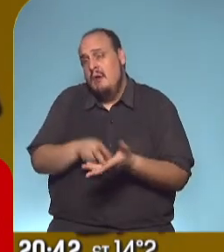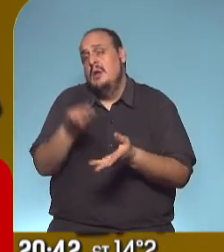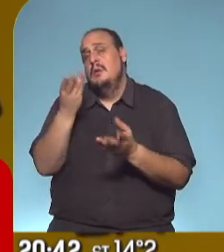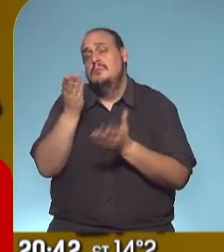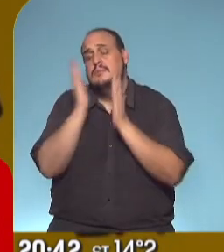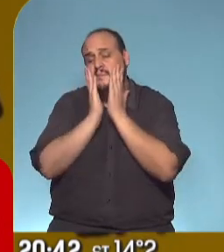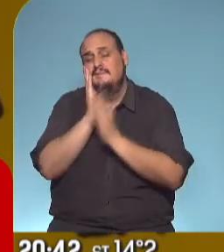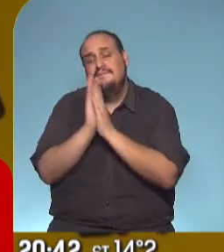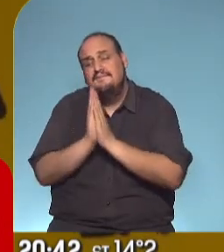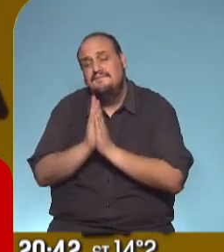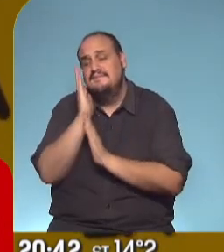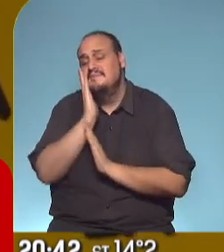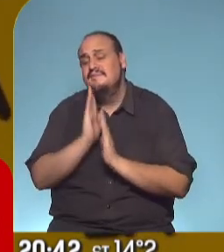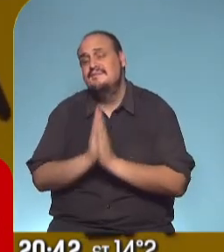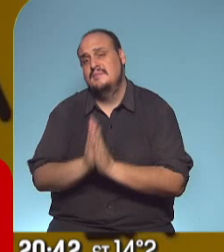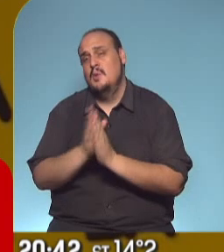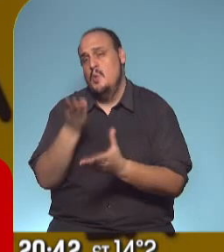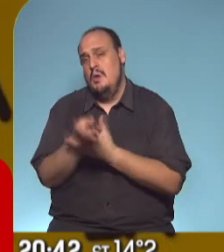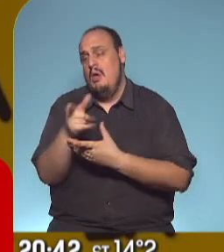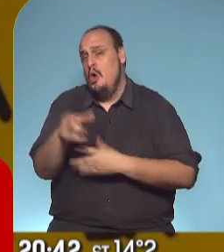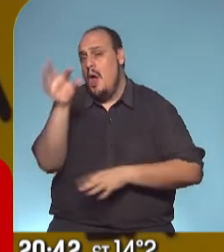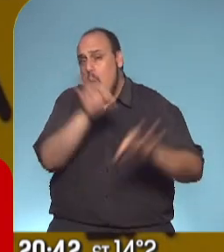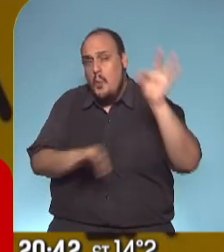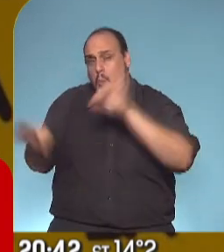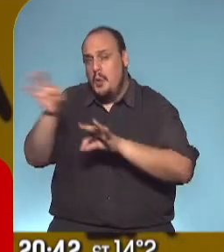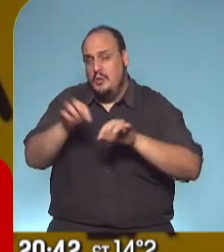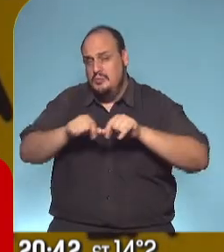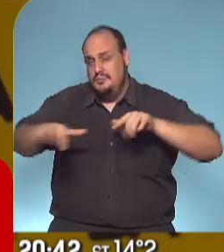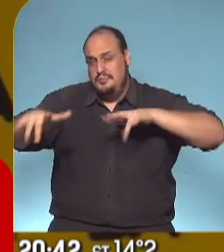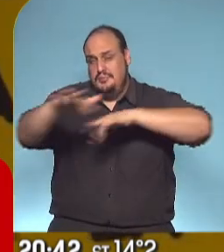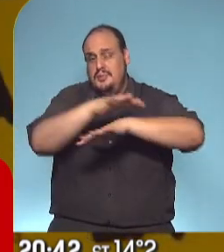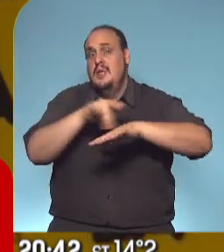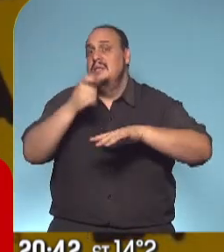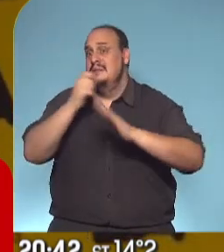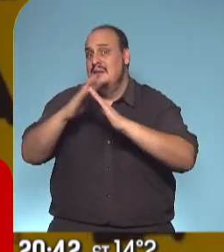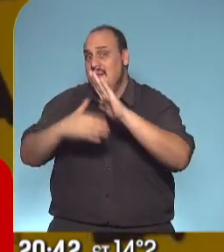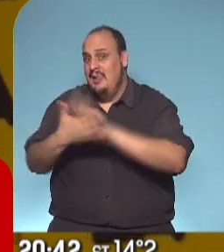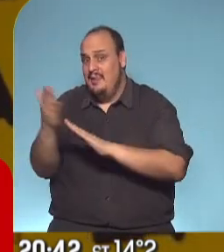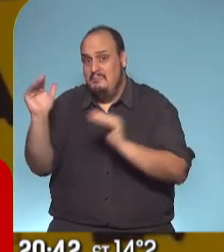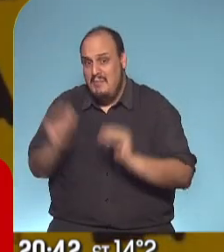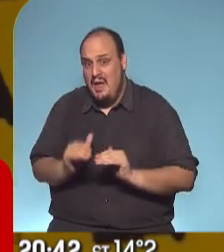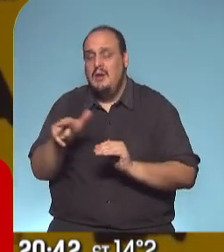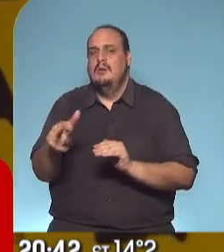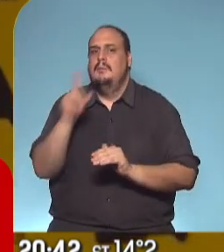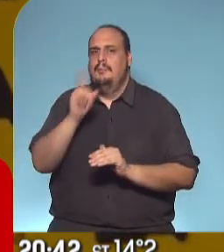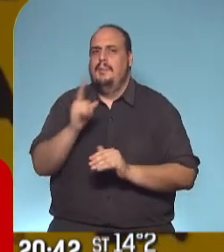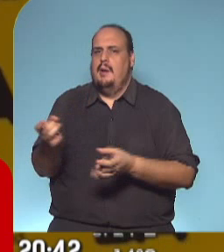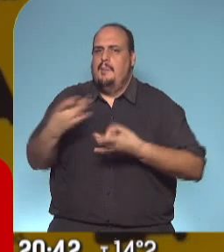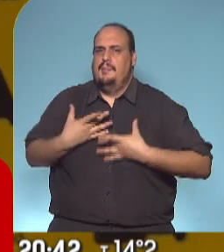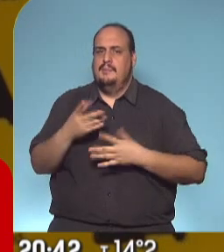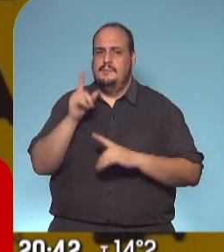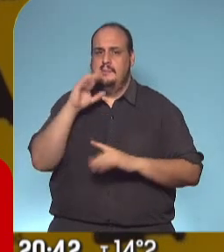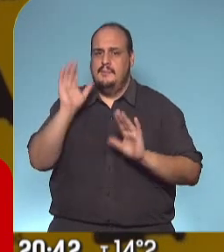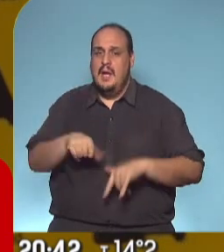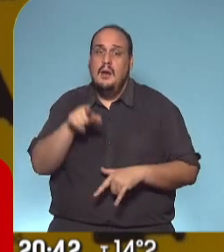que hay una alta circulación del virus, todo lo que puedan evitar salir de sus casas, reduce el riesgo. Se los vuelvo a pedir mirándolos a los